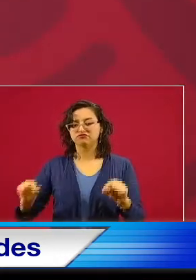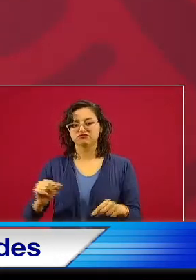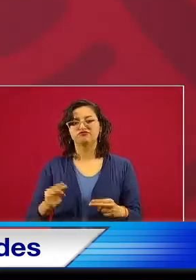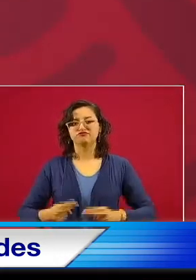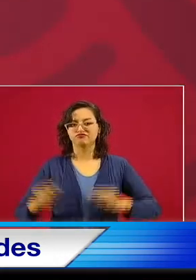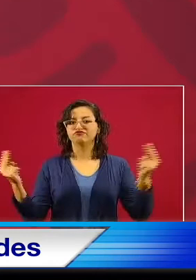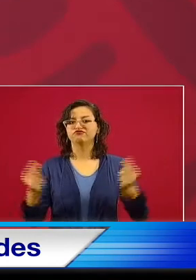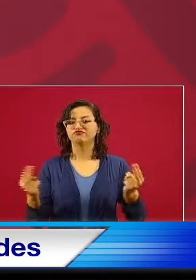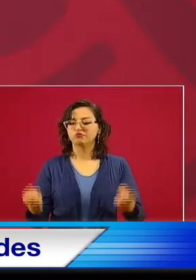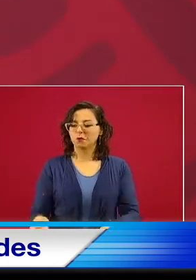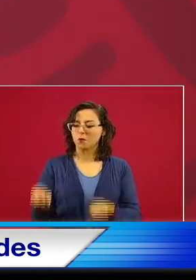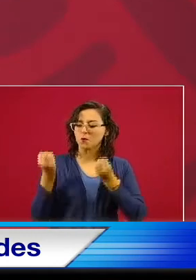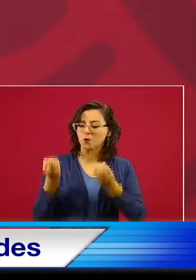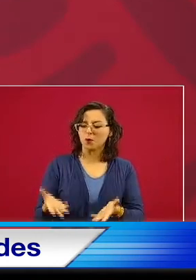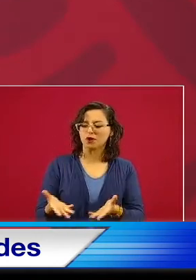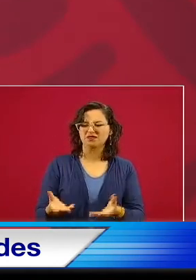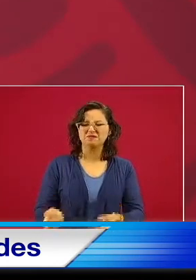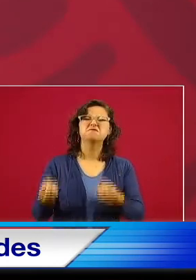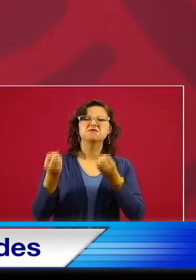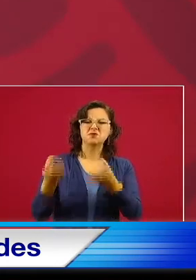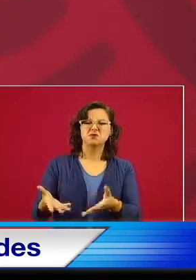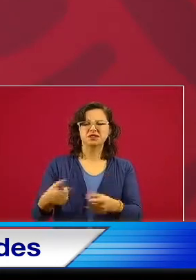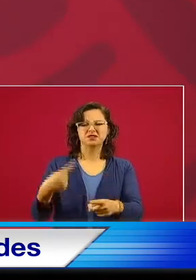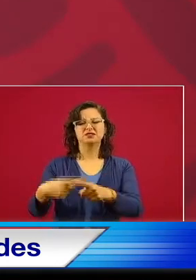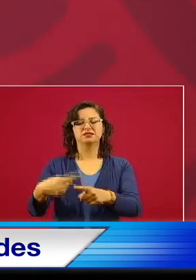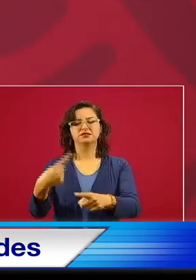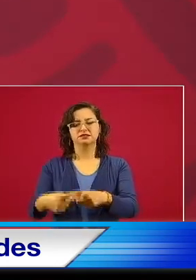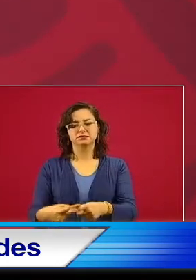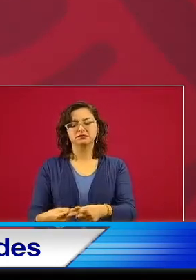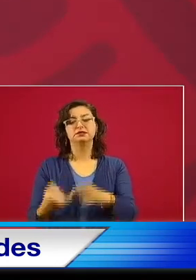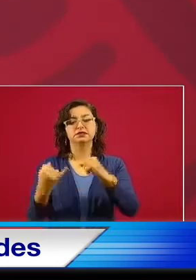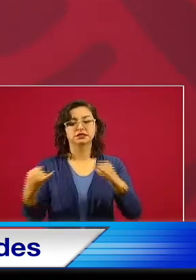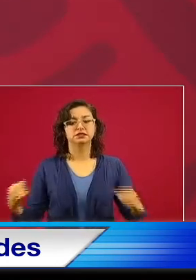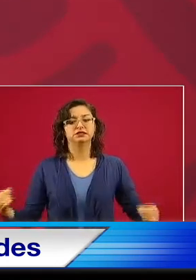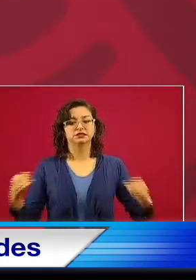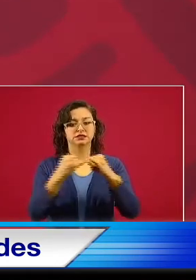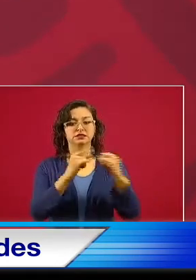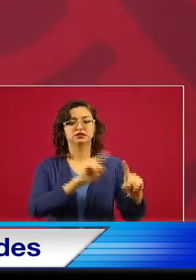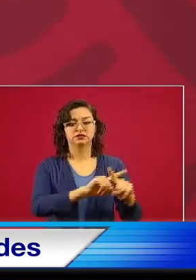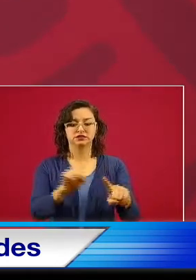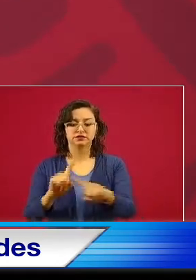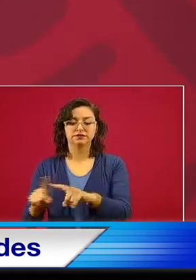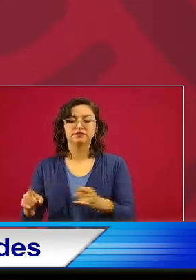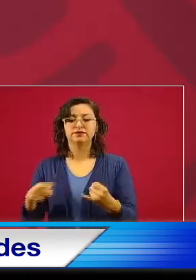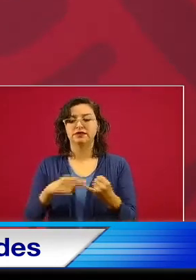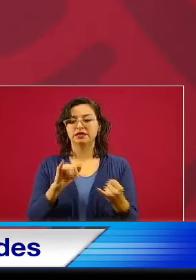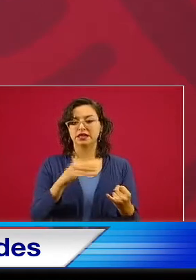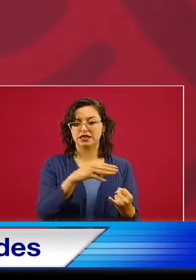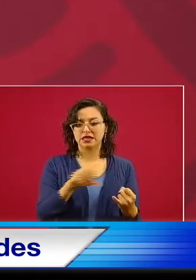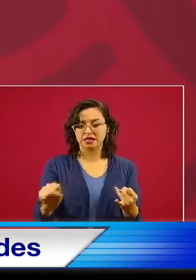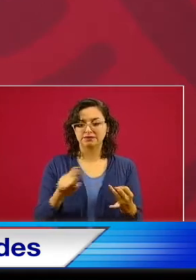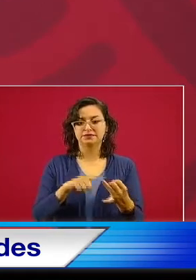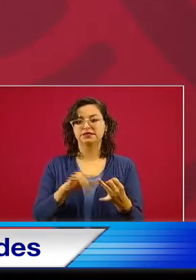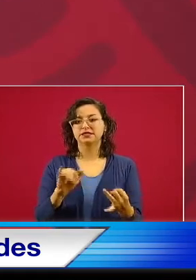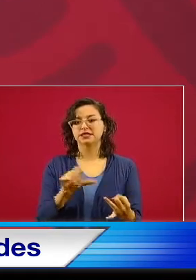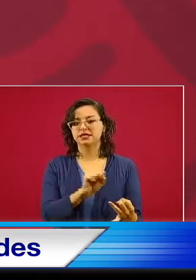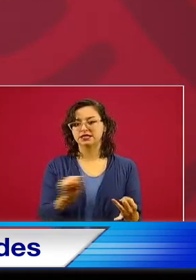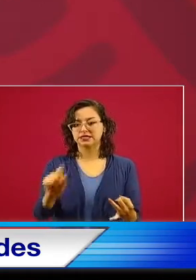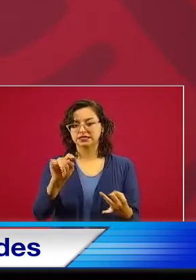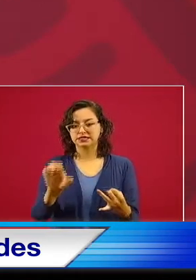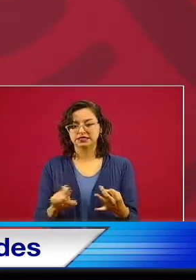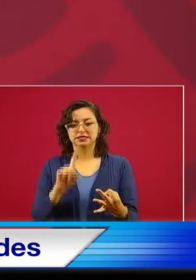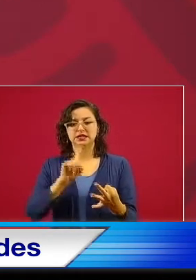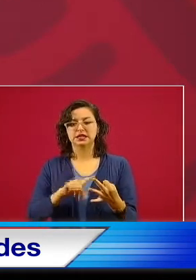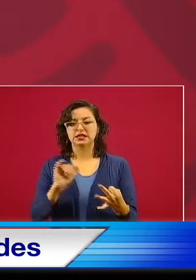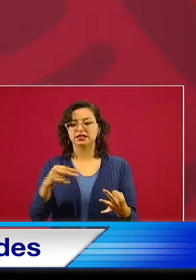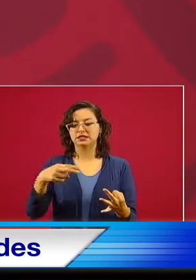Pompeo, en la que urge a México a reiniciar actividades. El canciller menciona que México tiene una presencia importante en la industria automotriz.